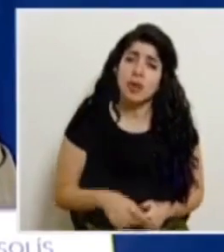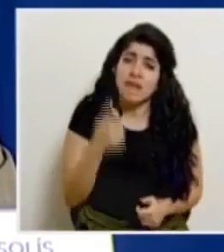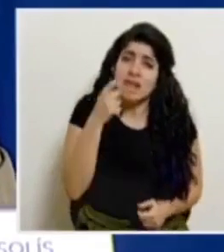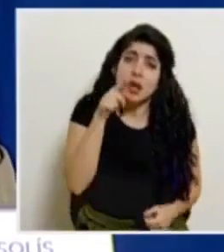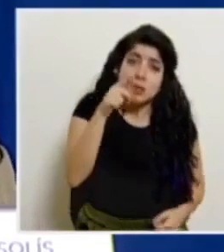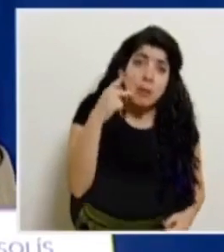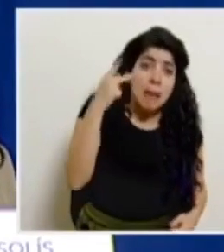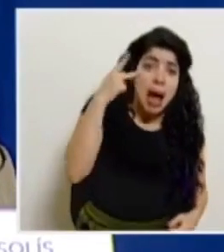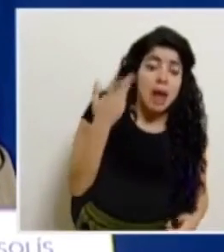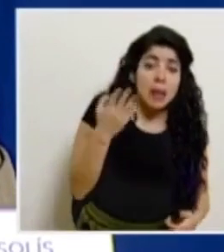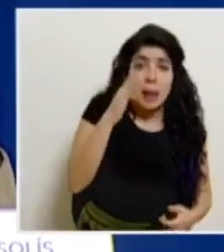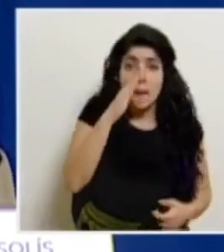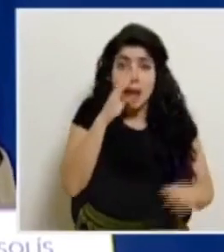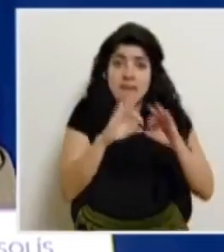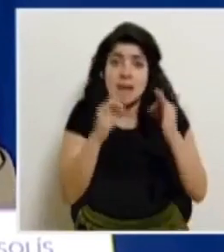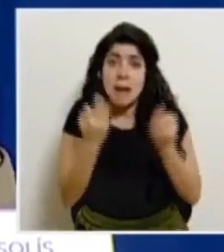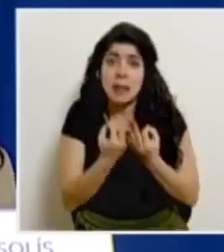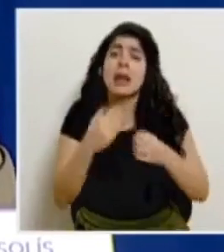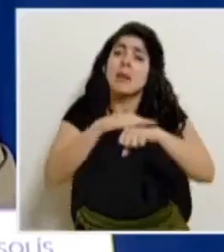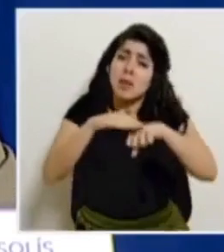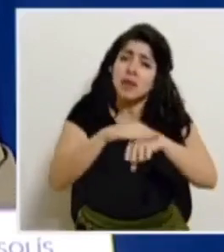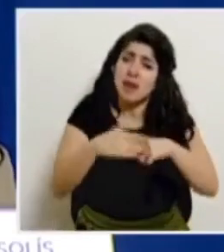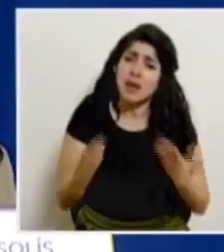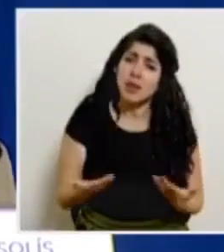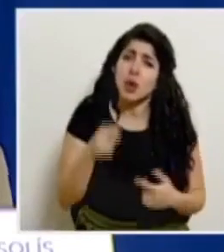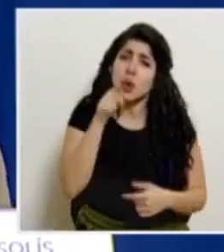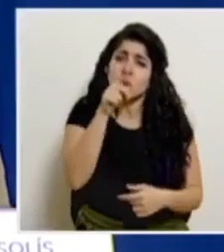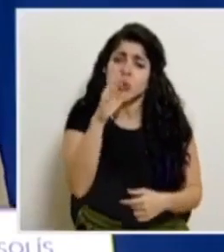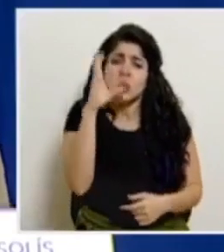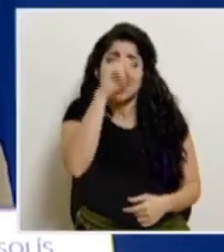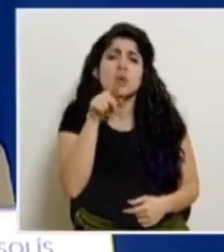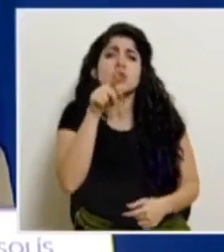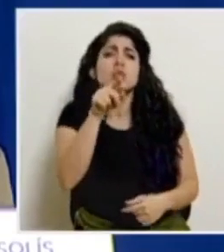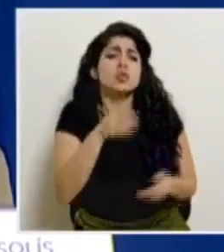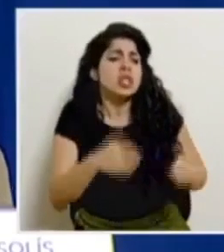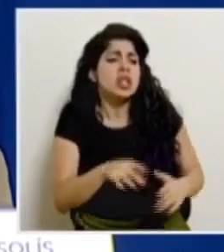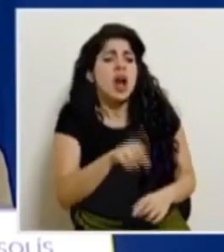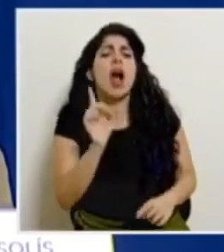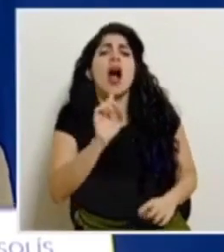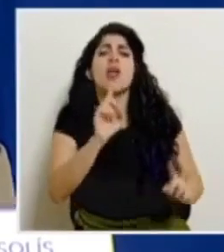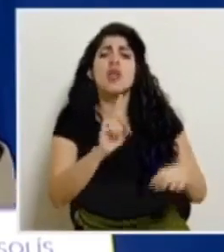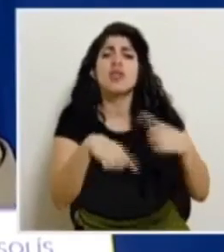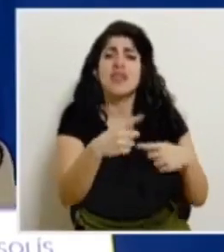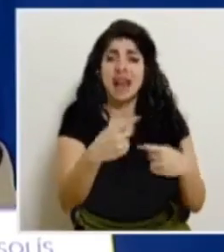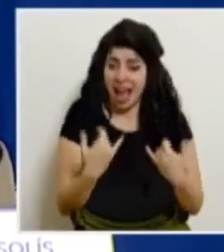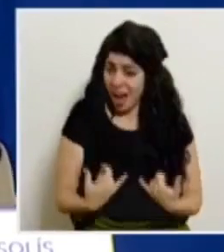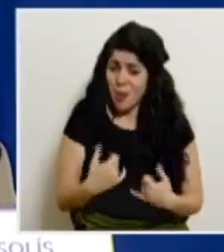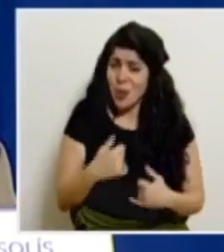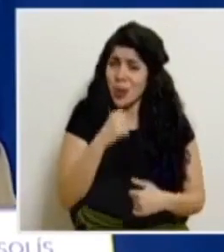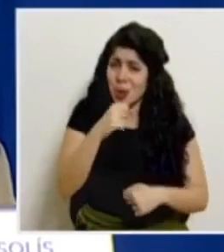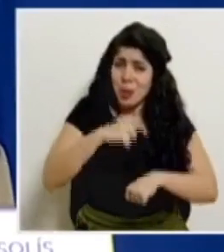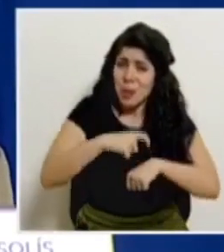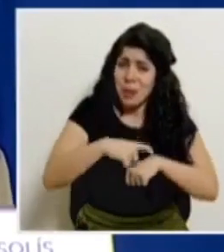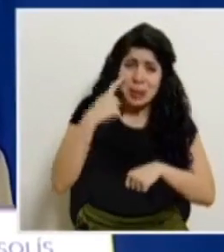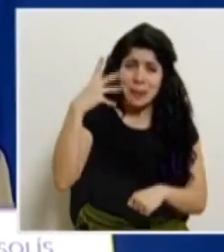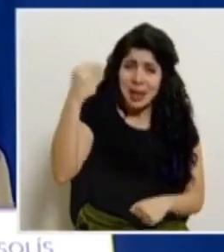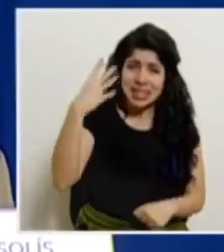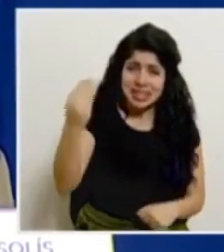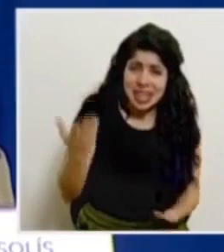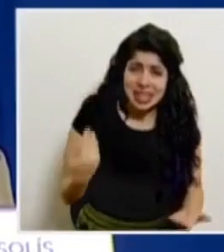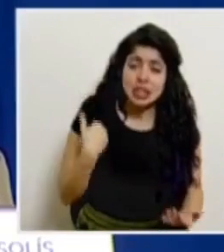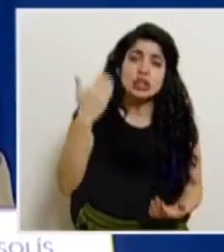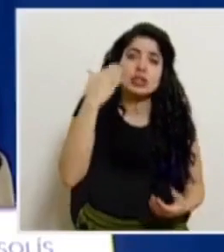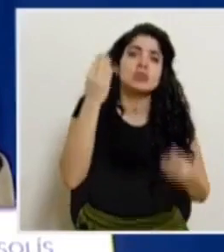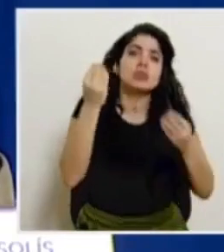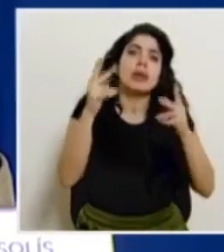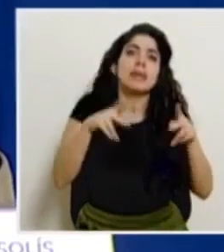padre de familia como madre de familia por favor identifique a dónde van sus hijos no es momento para estar saliendo yo sé que